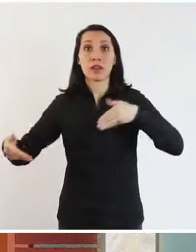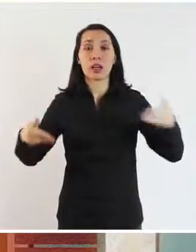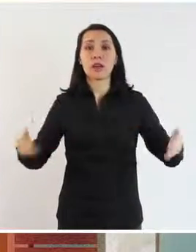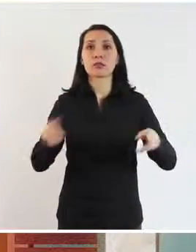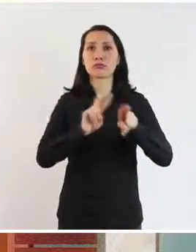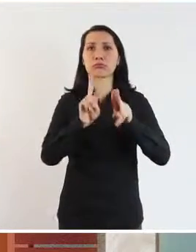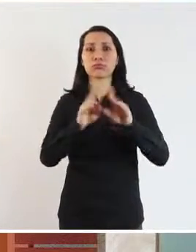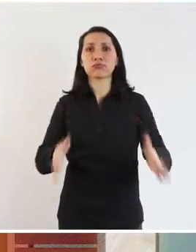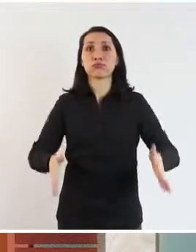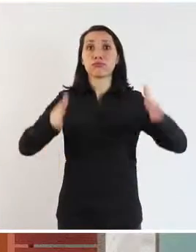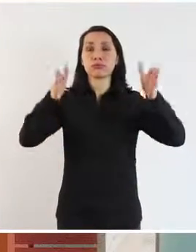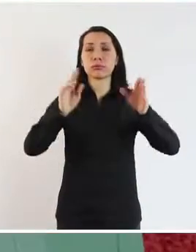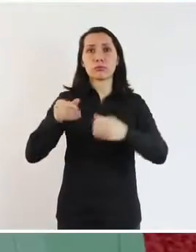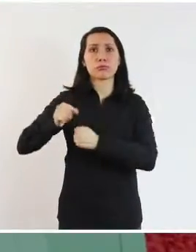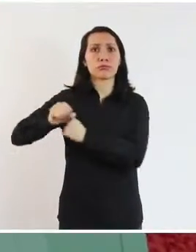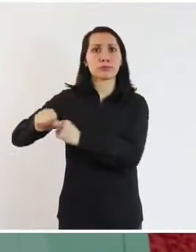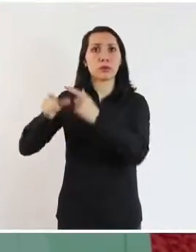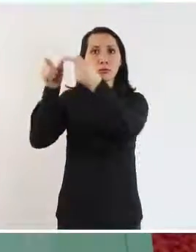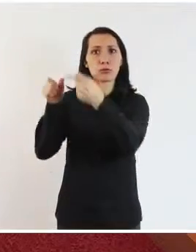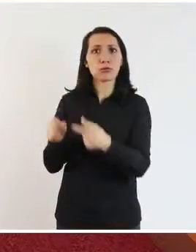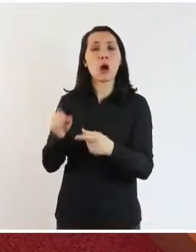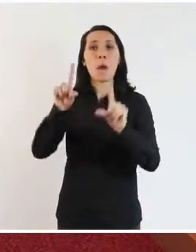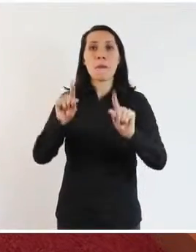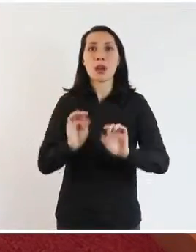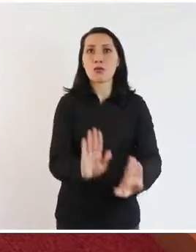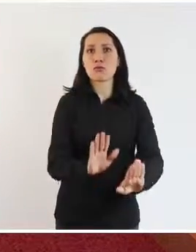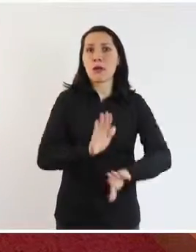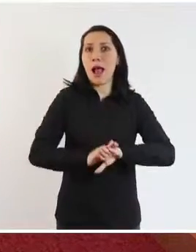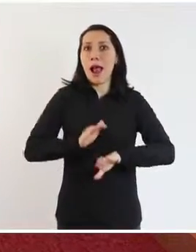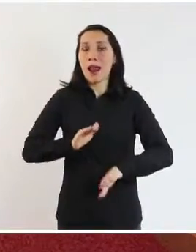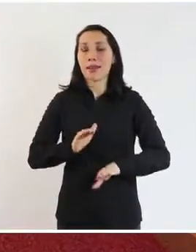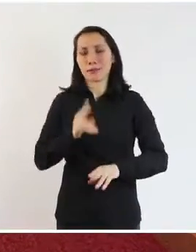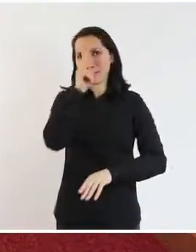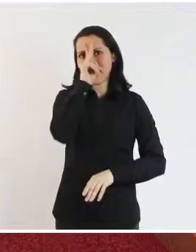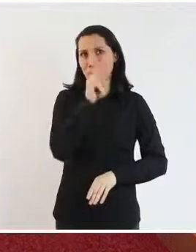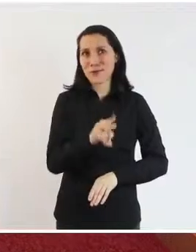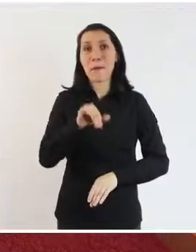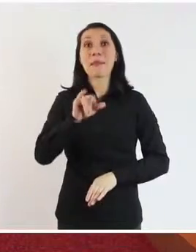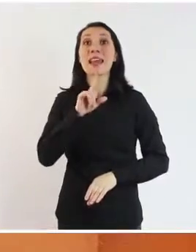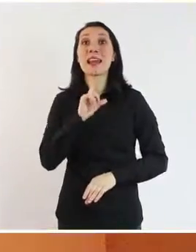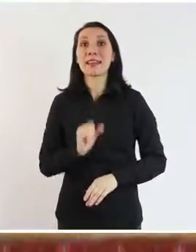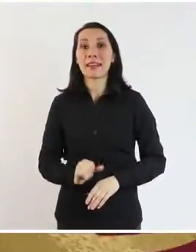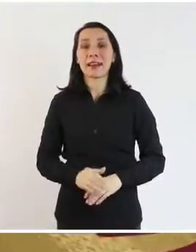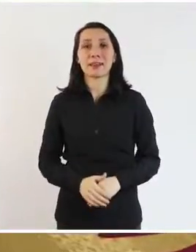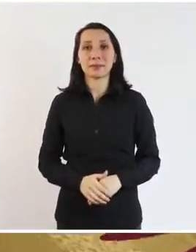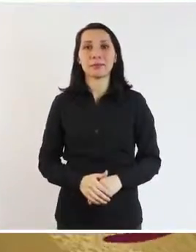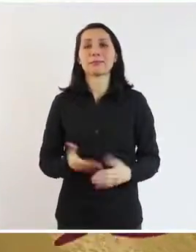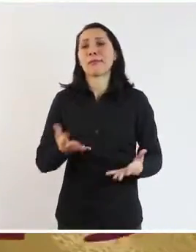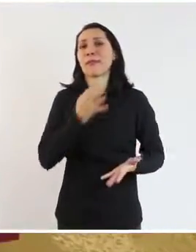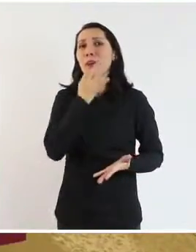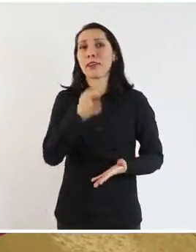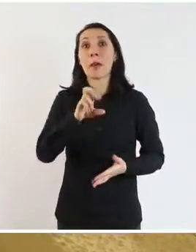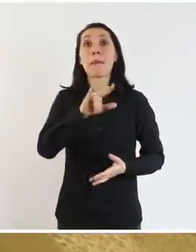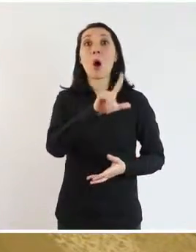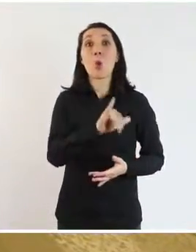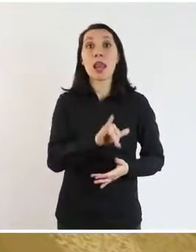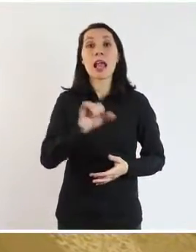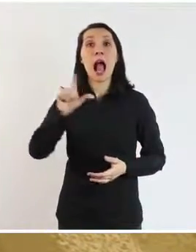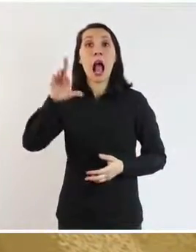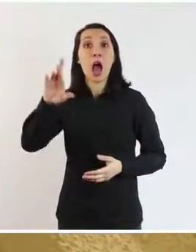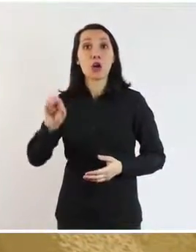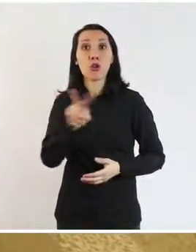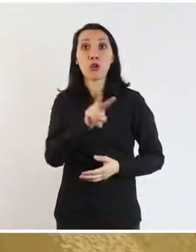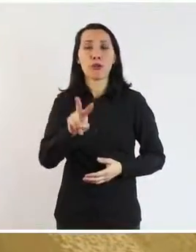para recondicionar el edificio y ahora todos gastan menos en calefacción. ¡Ida la señora Mirta! ¿Y qué decirle a la Paula y la Caro?